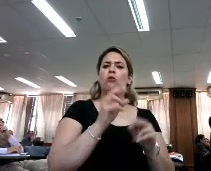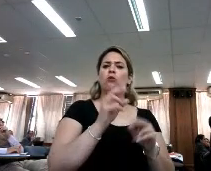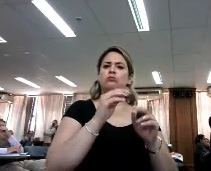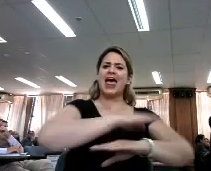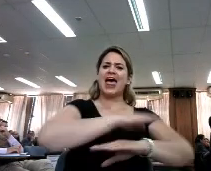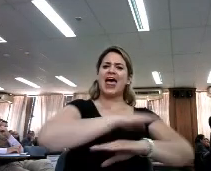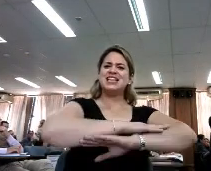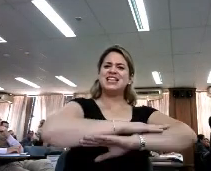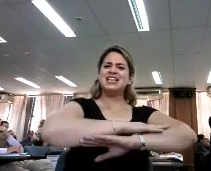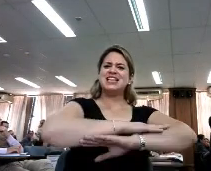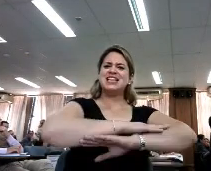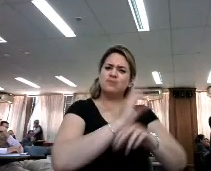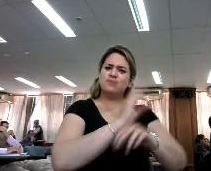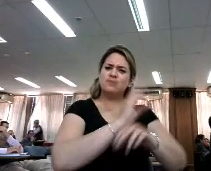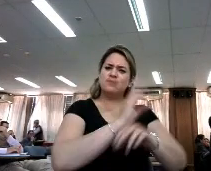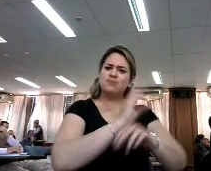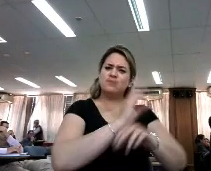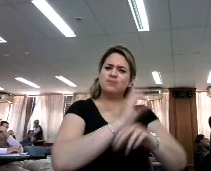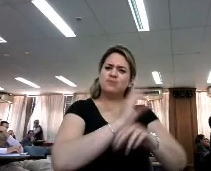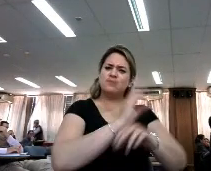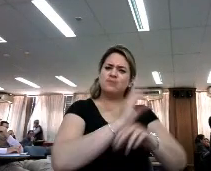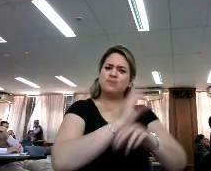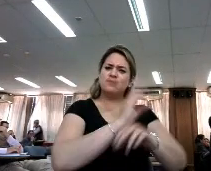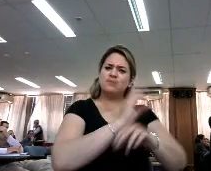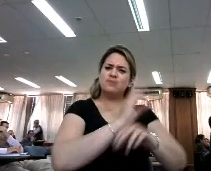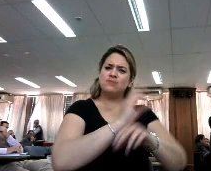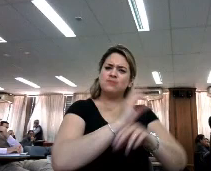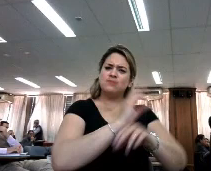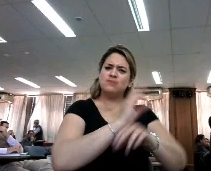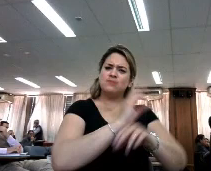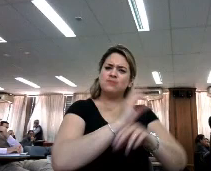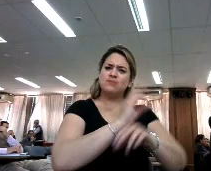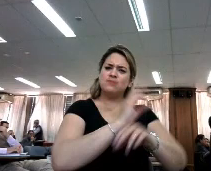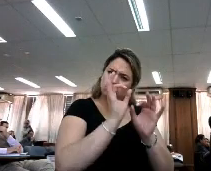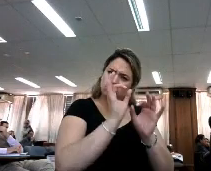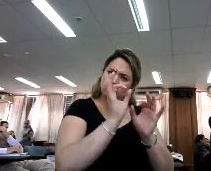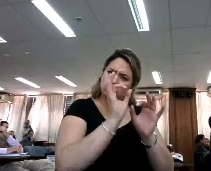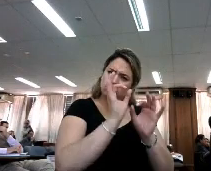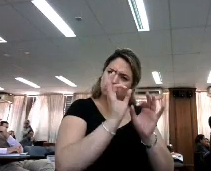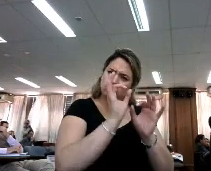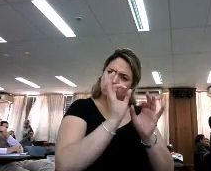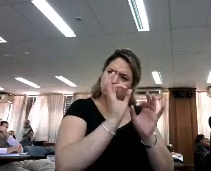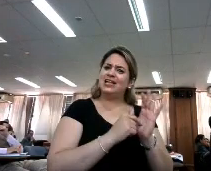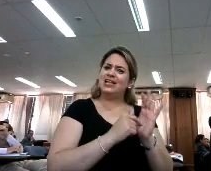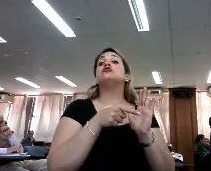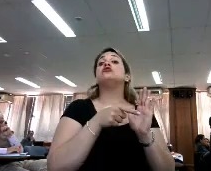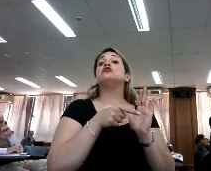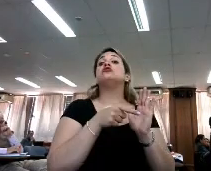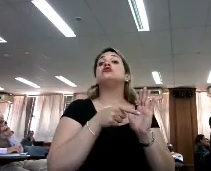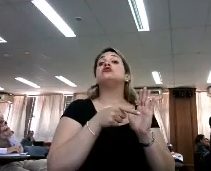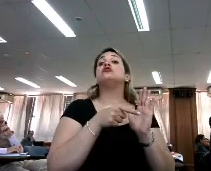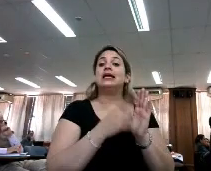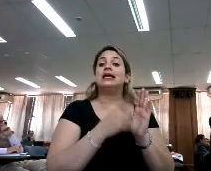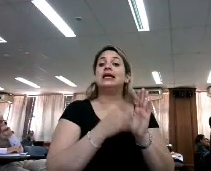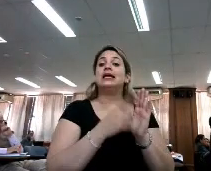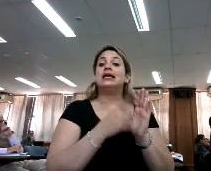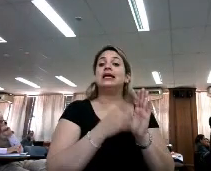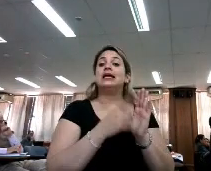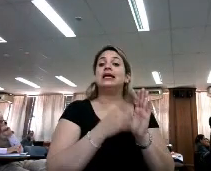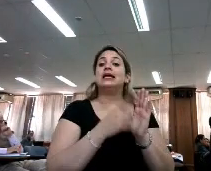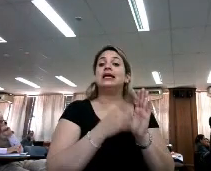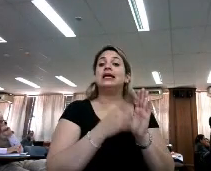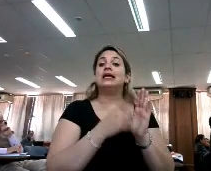capítulo que toma un tema específico ahí es donde se empieza a levantar quizás también el uso de esa